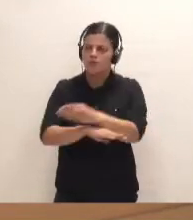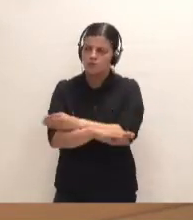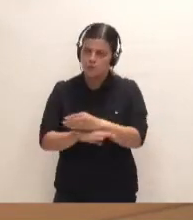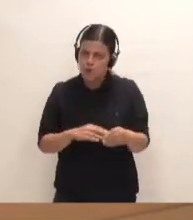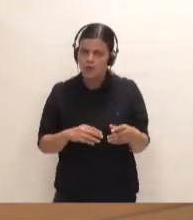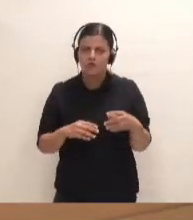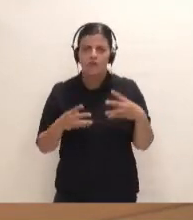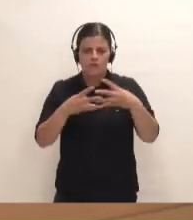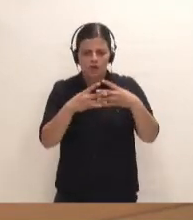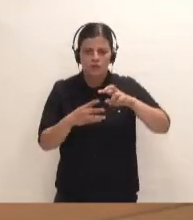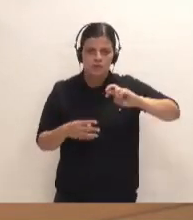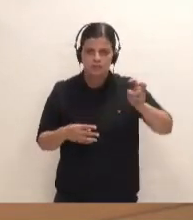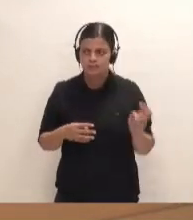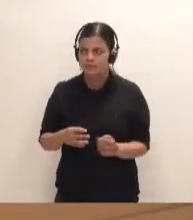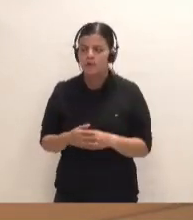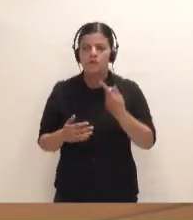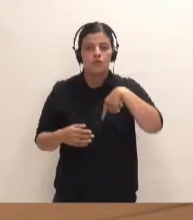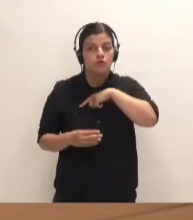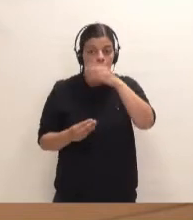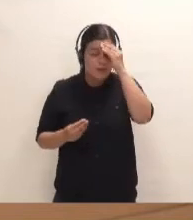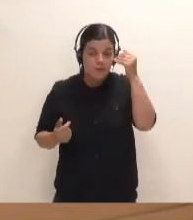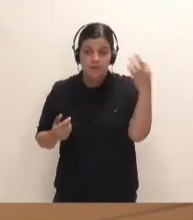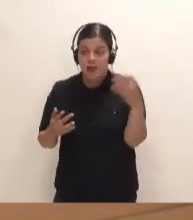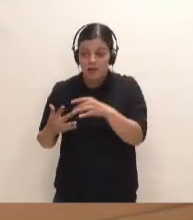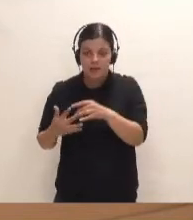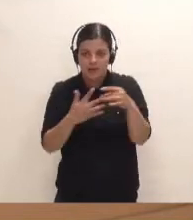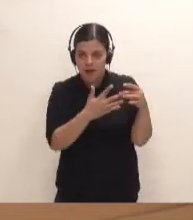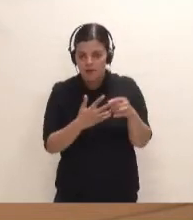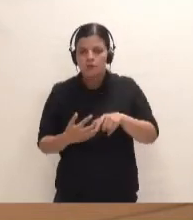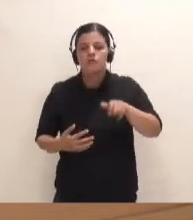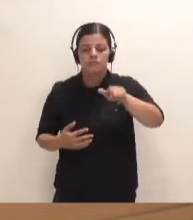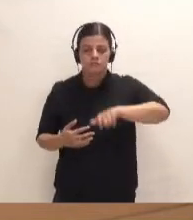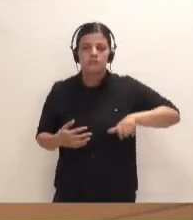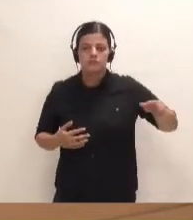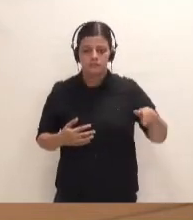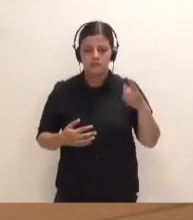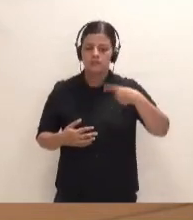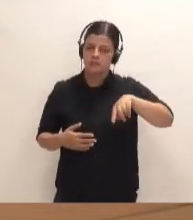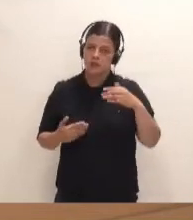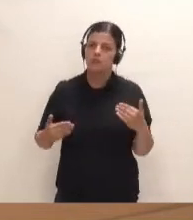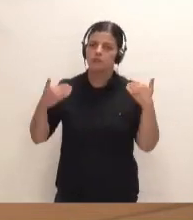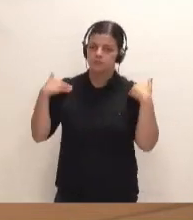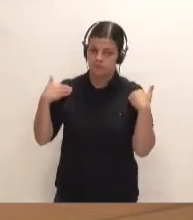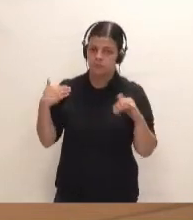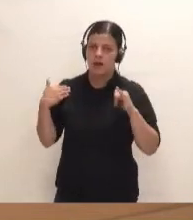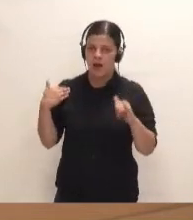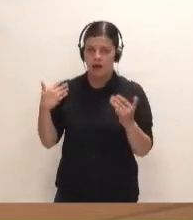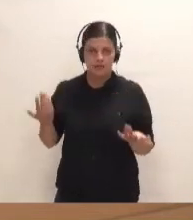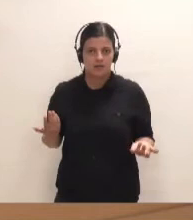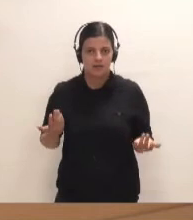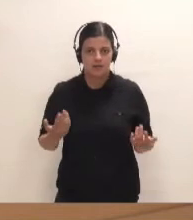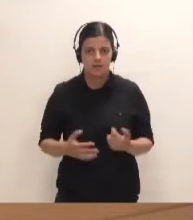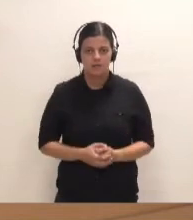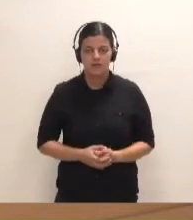infraestructuras, nos hemos olvidado del liderazgo de quien realmente ha tenido la competencia en todo este aspecto.